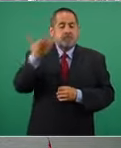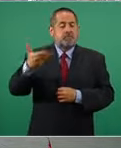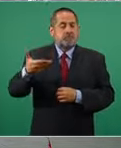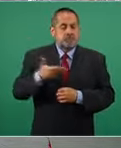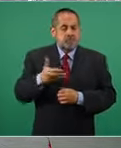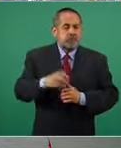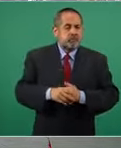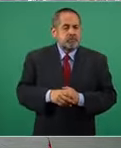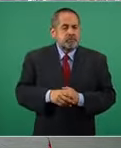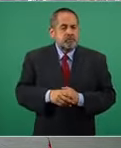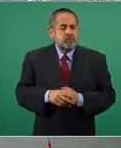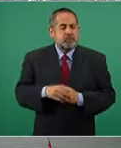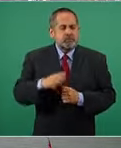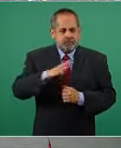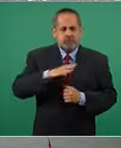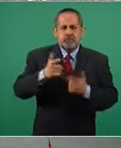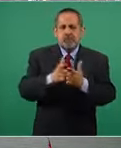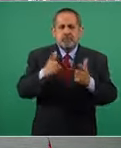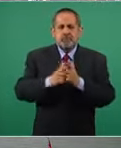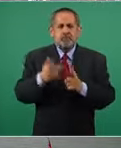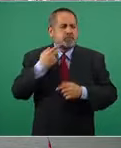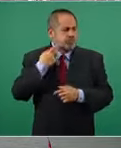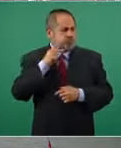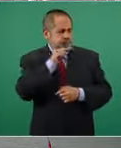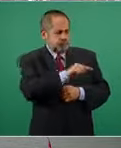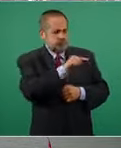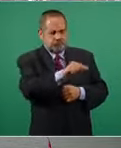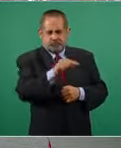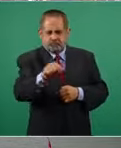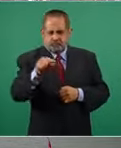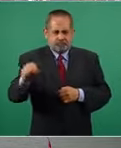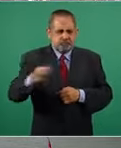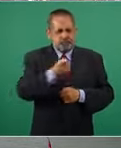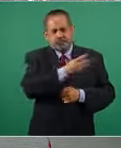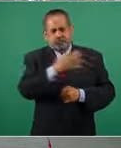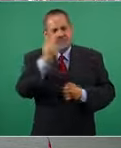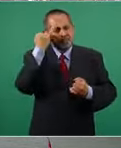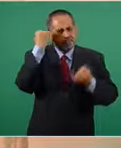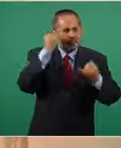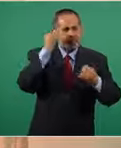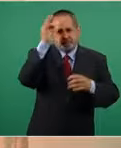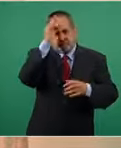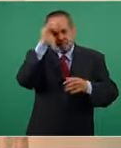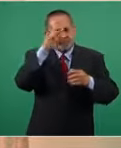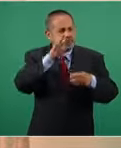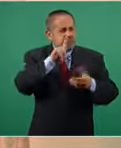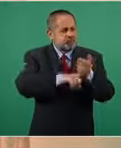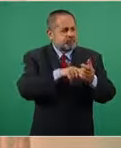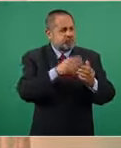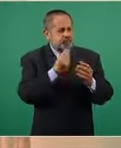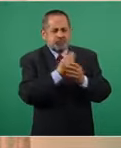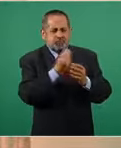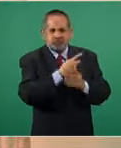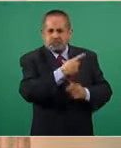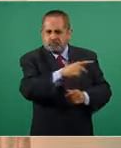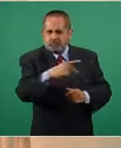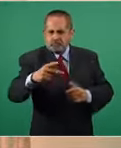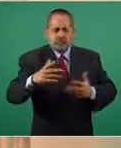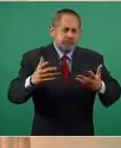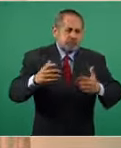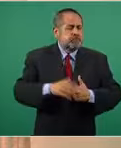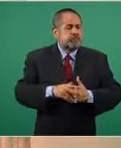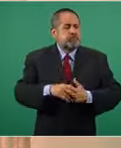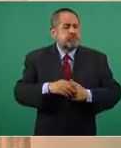Hay partidos bien definidos en el terreno político e ideológico. Existen instituciones